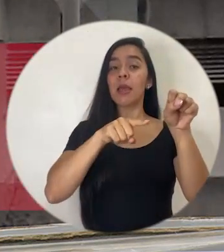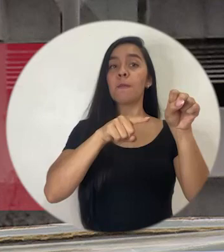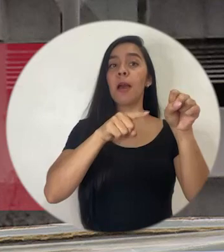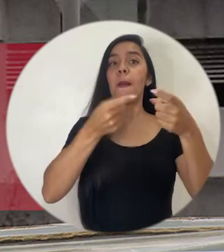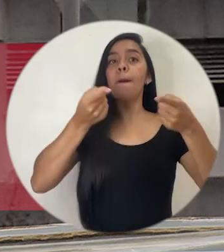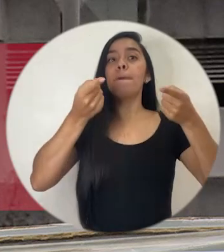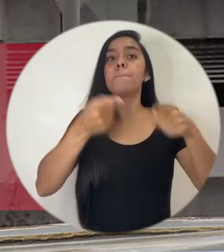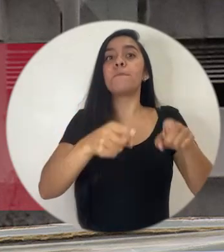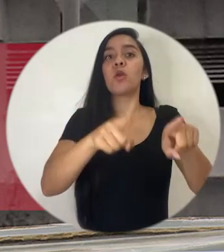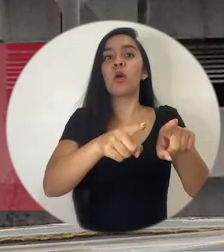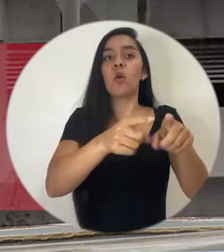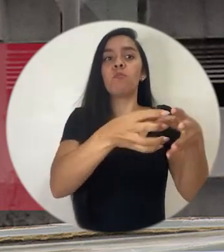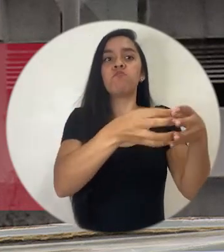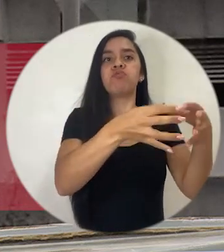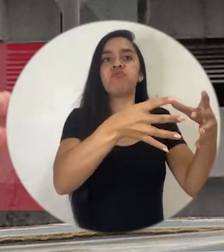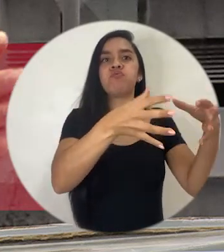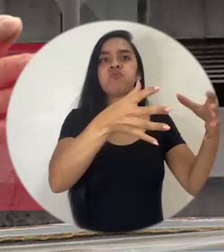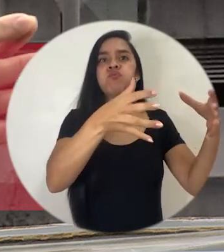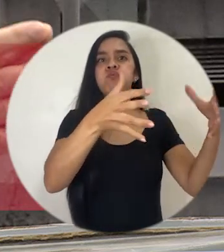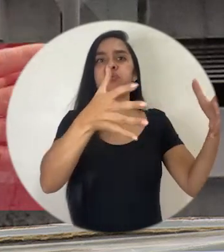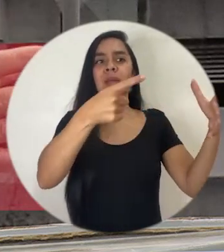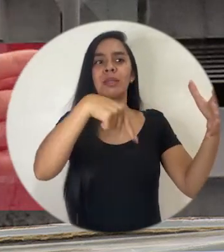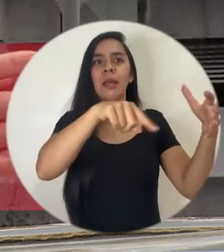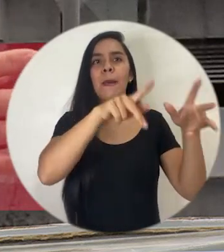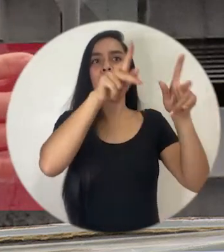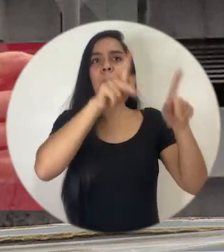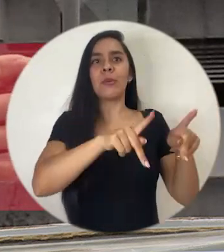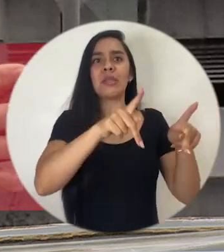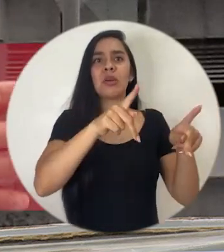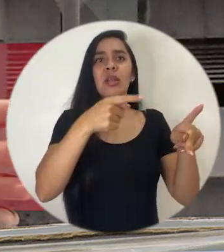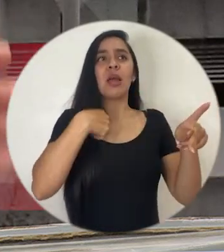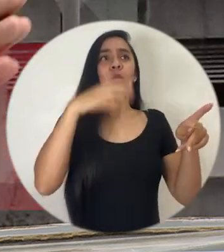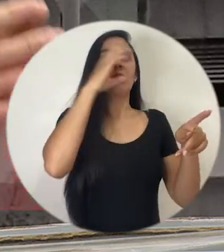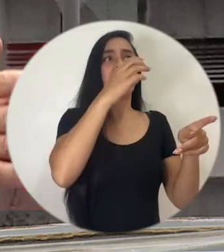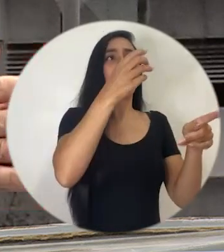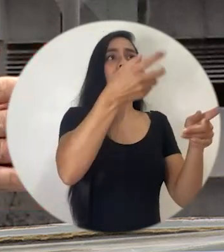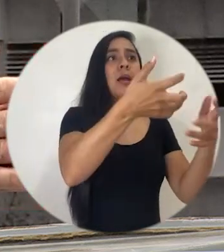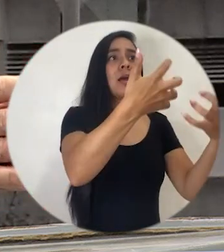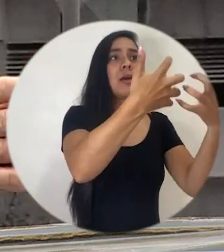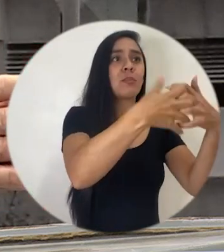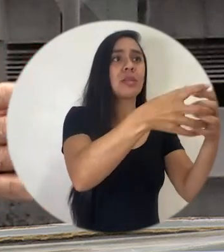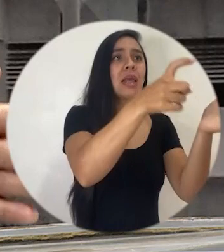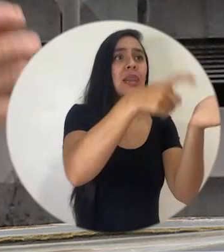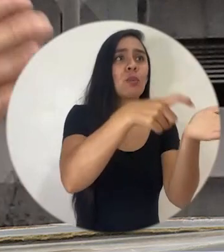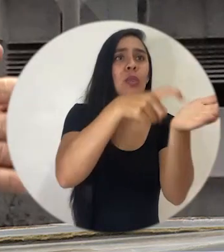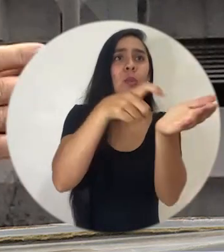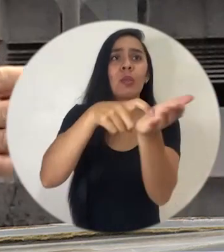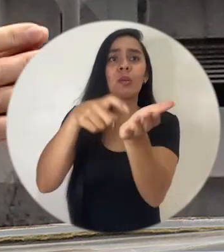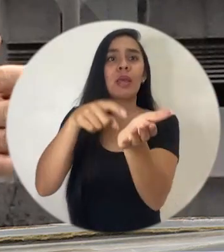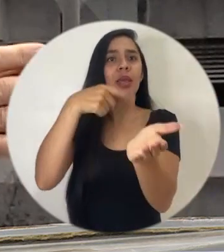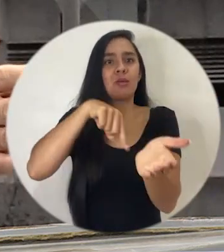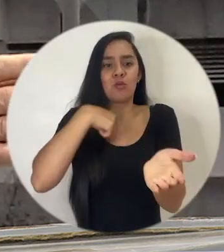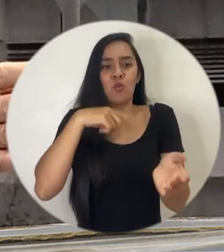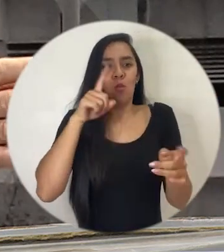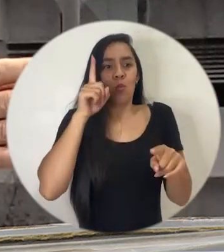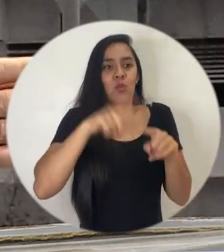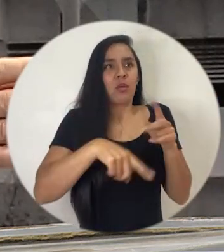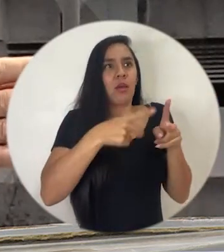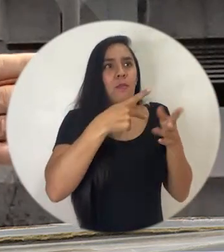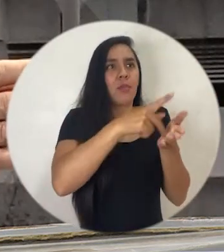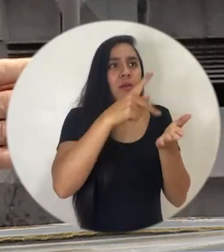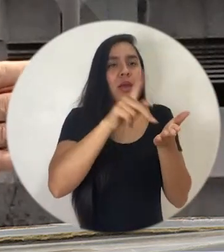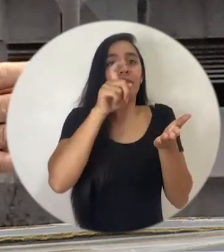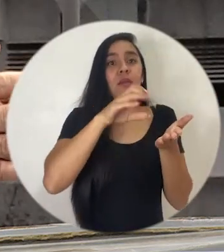un crecimiento abrumador de personas que sobreendeudadas y sin capacidad de pago